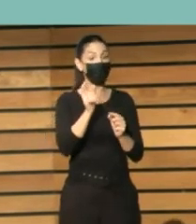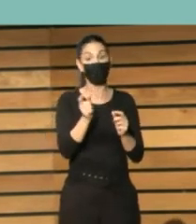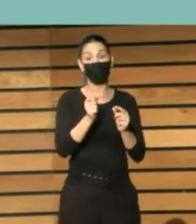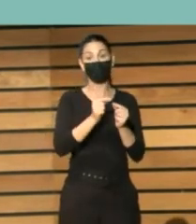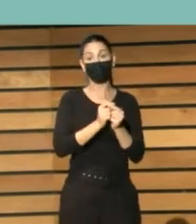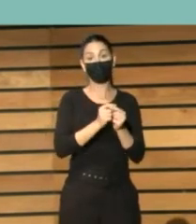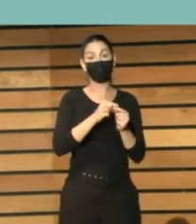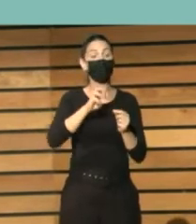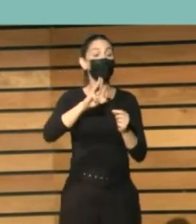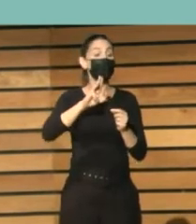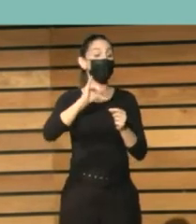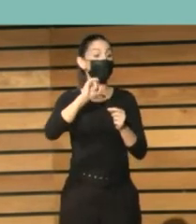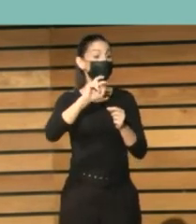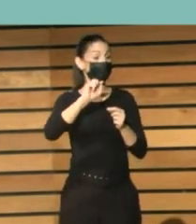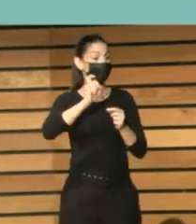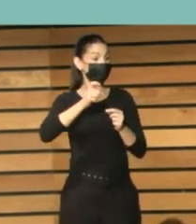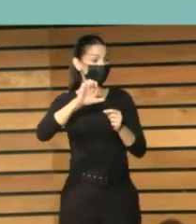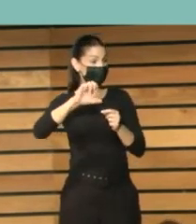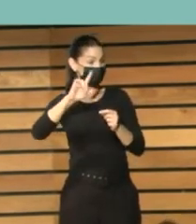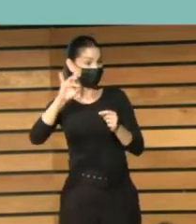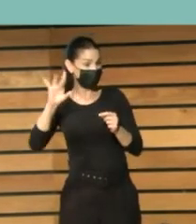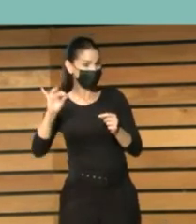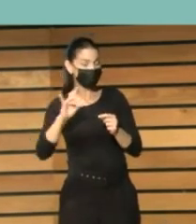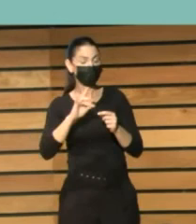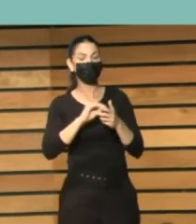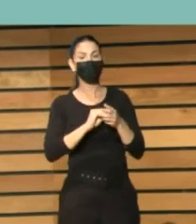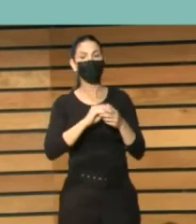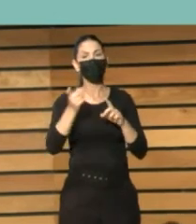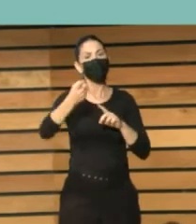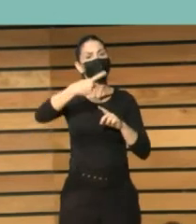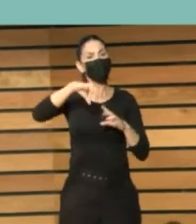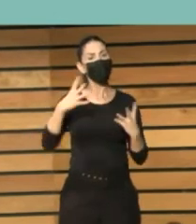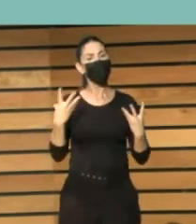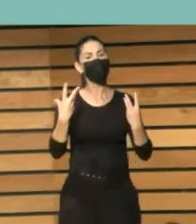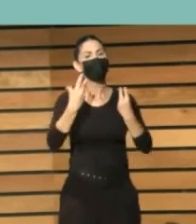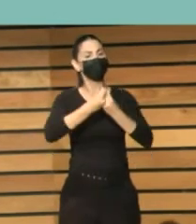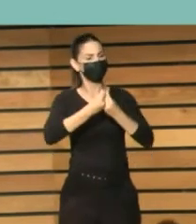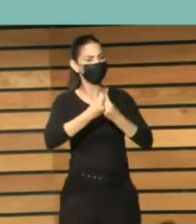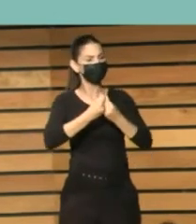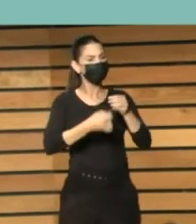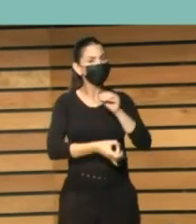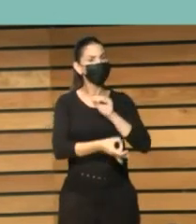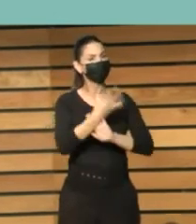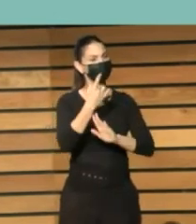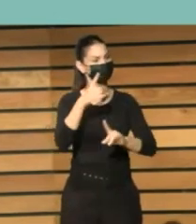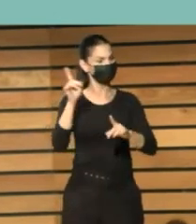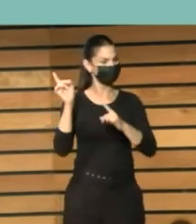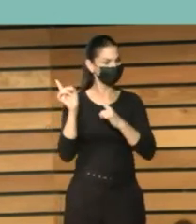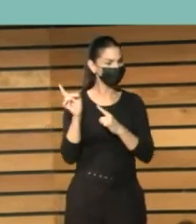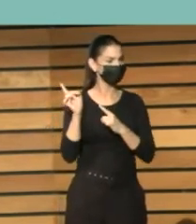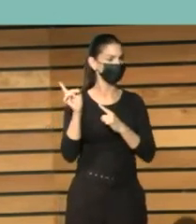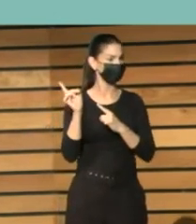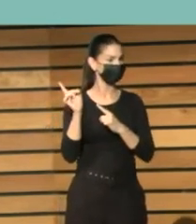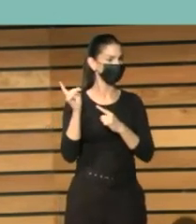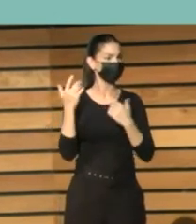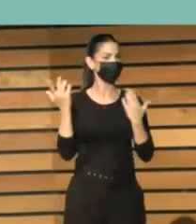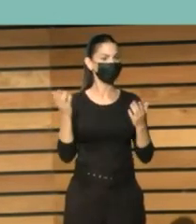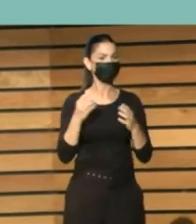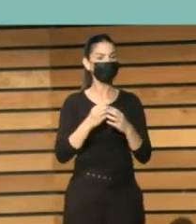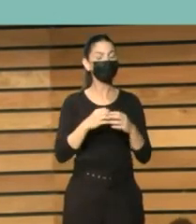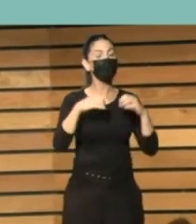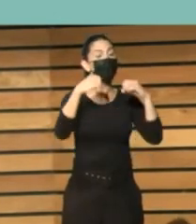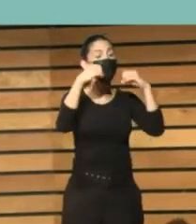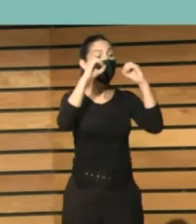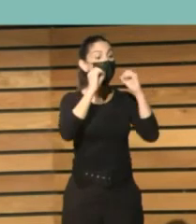de pixeles. Cuando conseguimos coincidir ambas cosas, podemos hacer cosas como esta, que es aprovechar las utilidades de Google Gear,